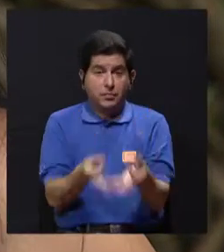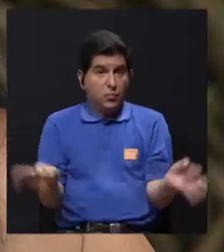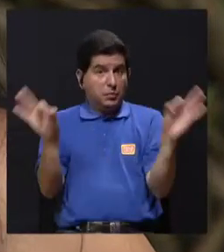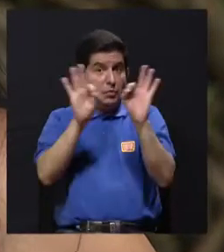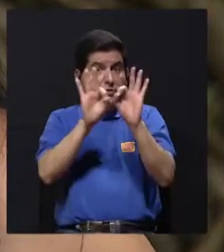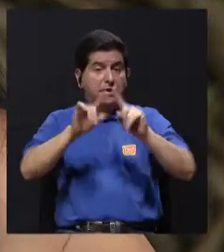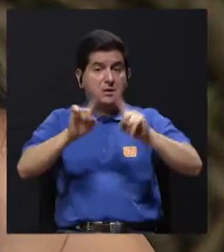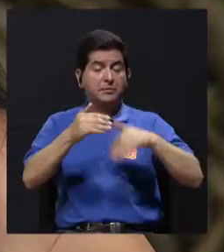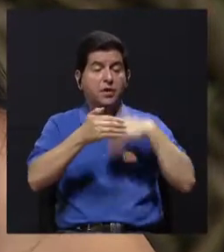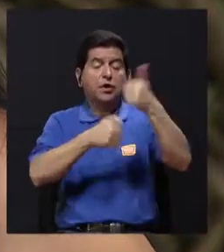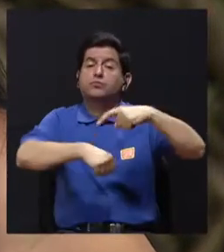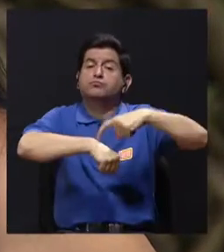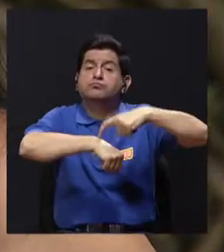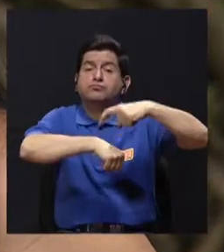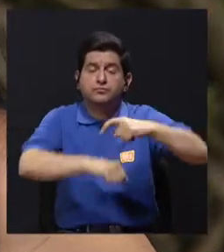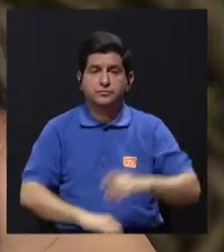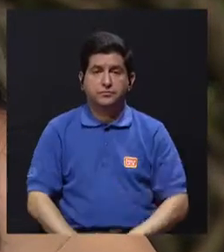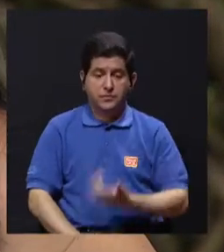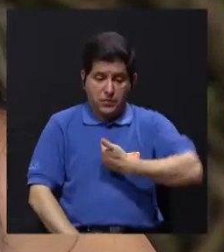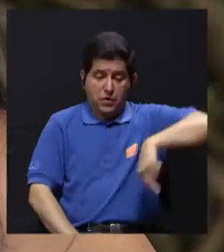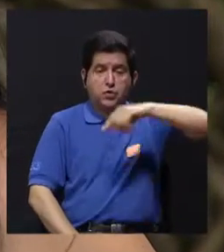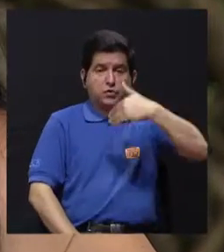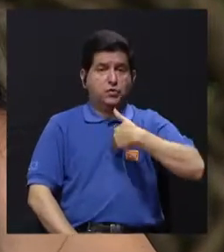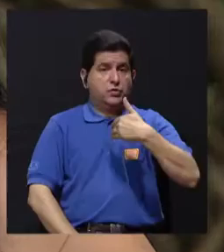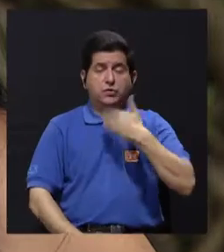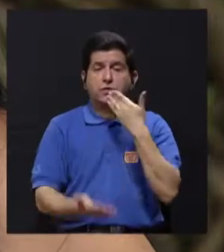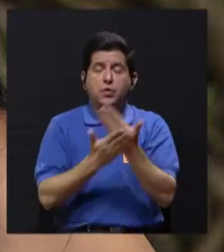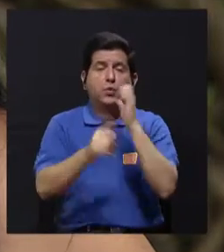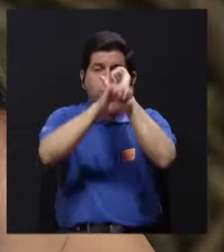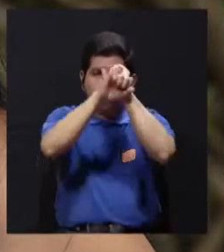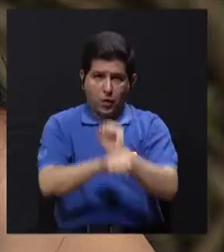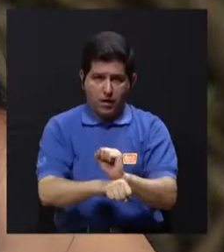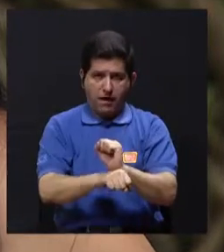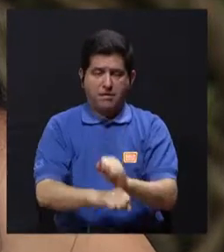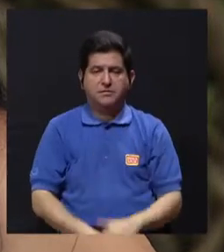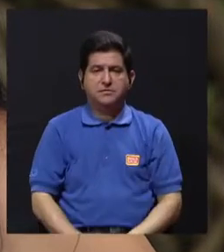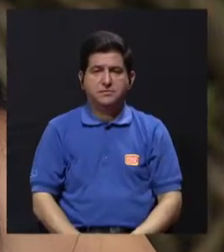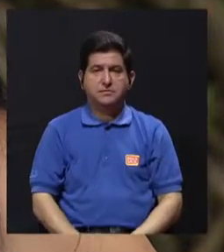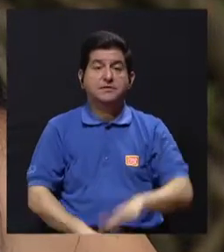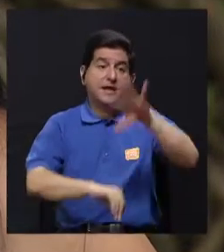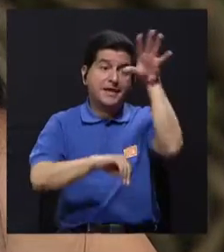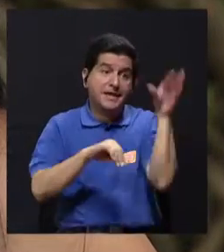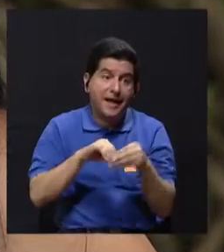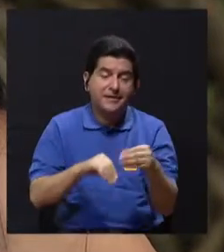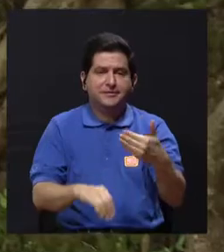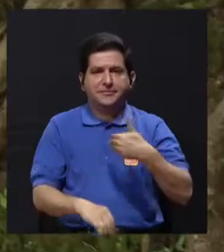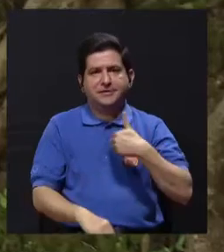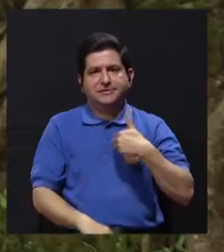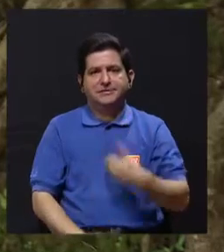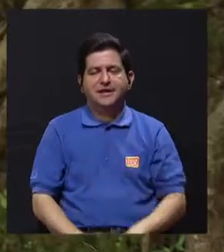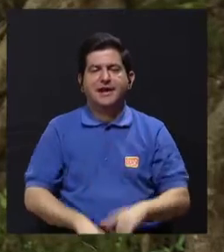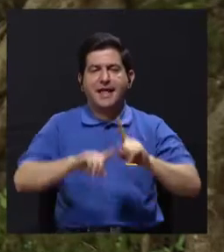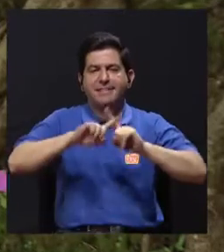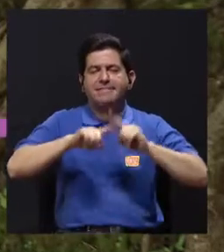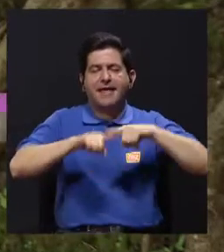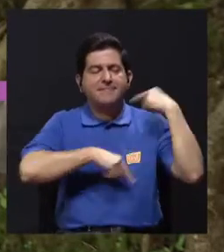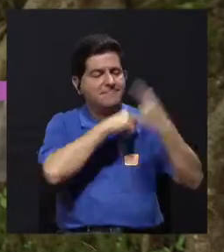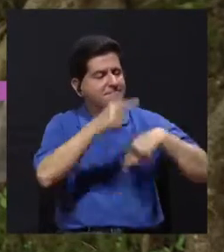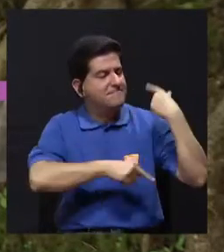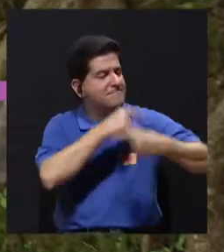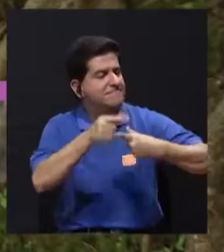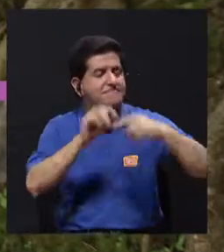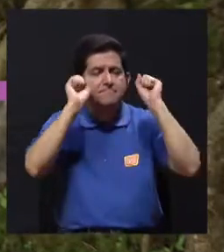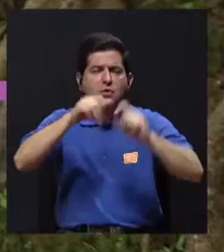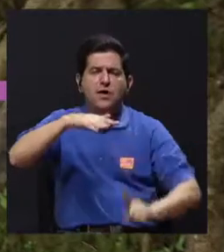Entonces eso se vuelve muy importante. Ahora, con el paso del tiempo, si nosotros no tenemos buenos hábitos y si tenemos además